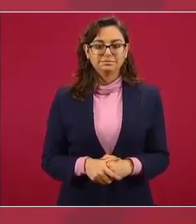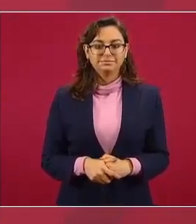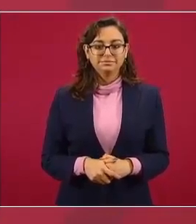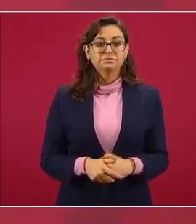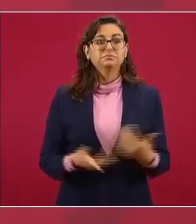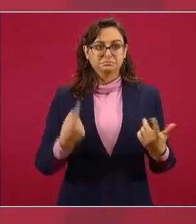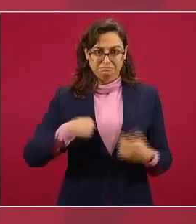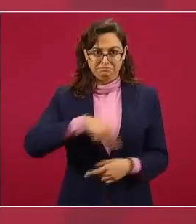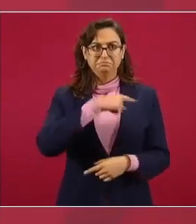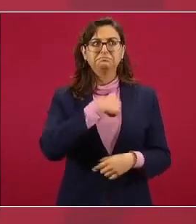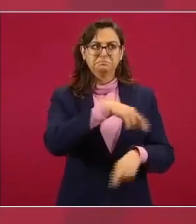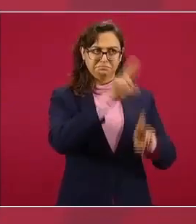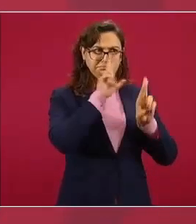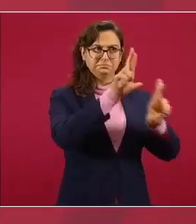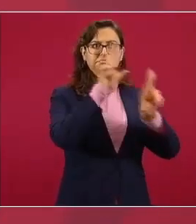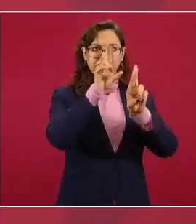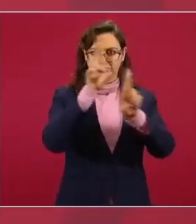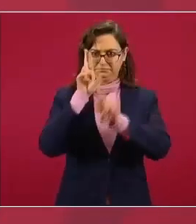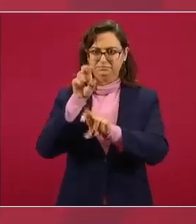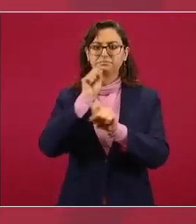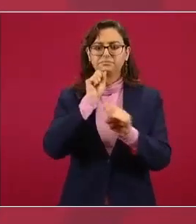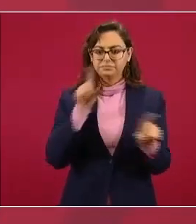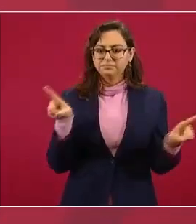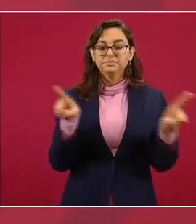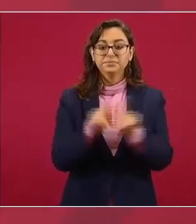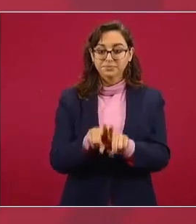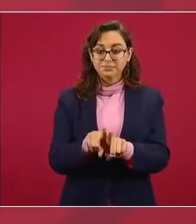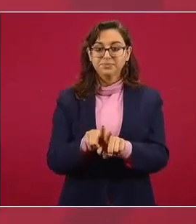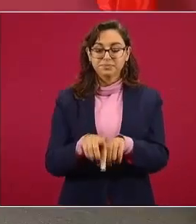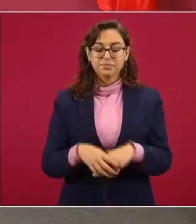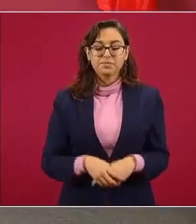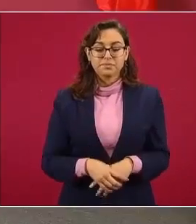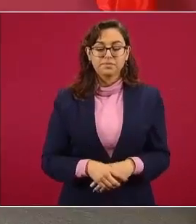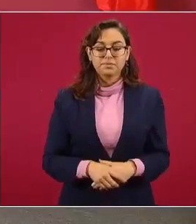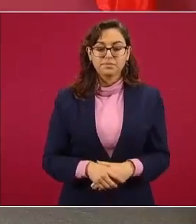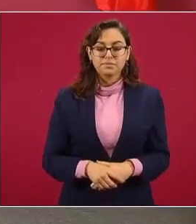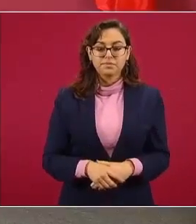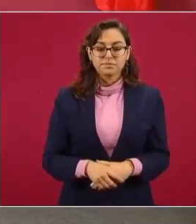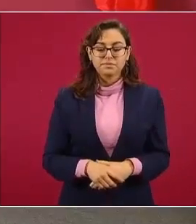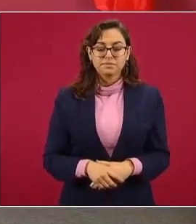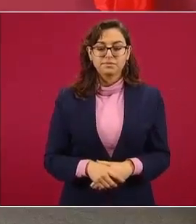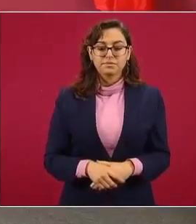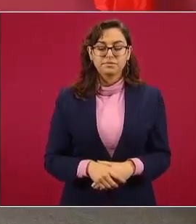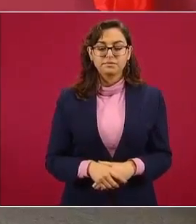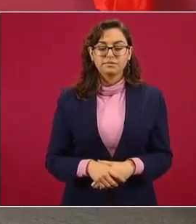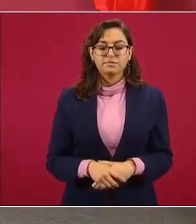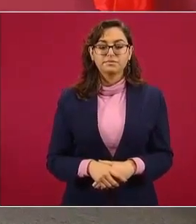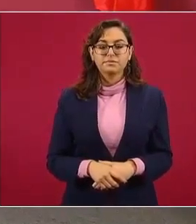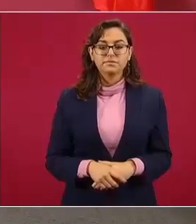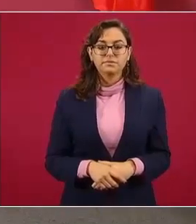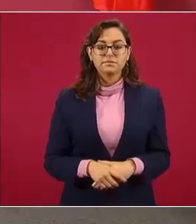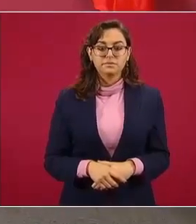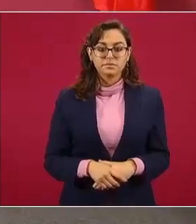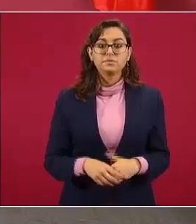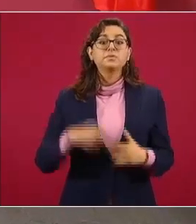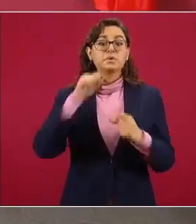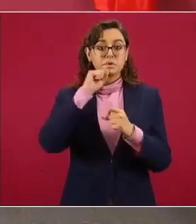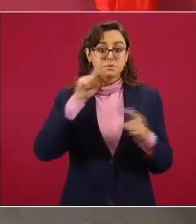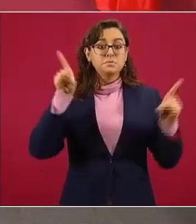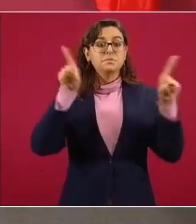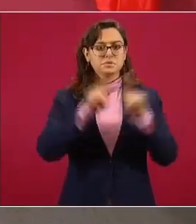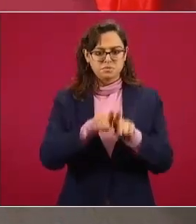a todos los gobiernos y también establecer relaciones de cooperación